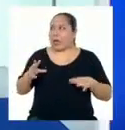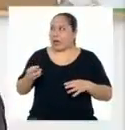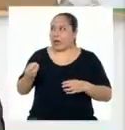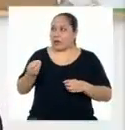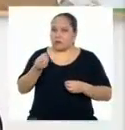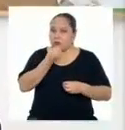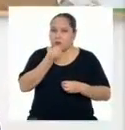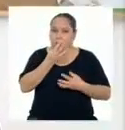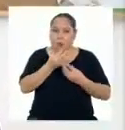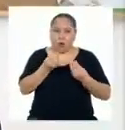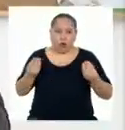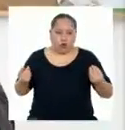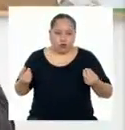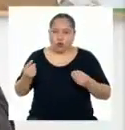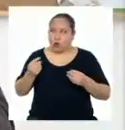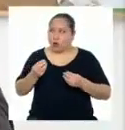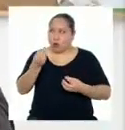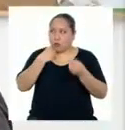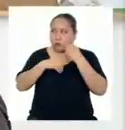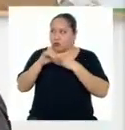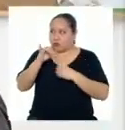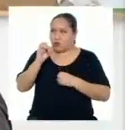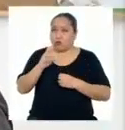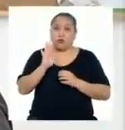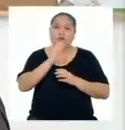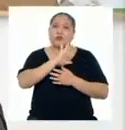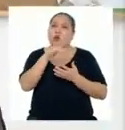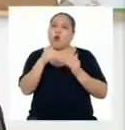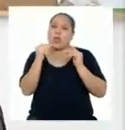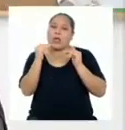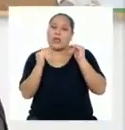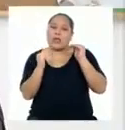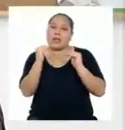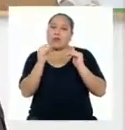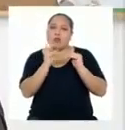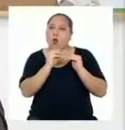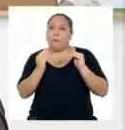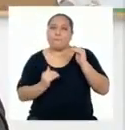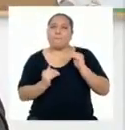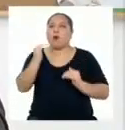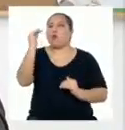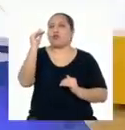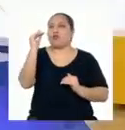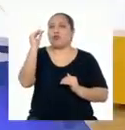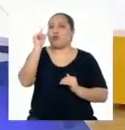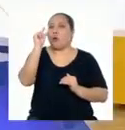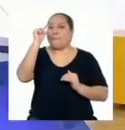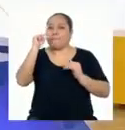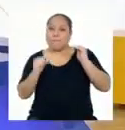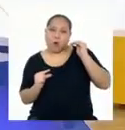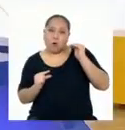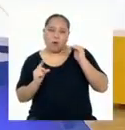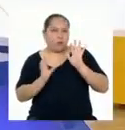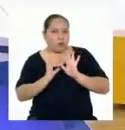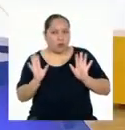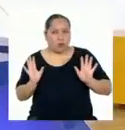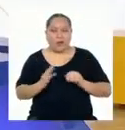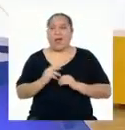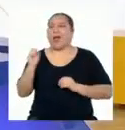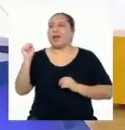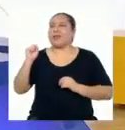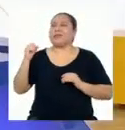harto yodo? Todo en equilibrio. Todo es balance, Yaremis. Ni mucho, ni muy poquito. Ah, verdad.